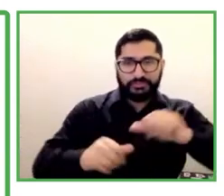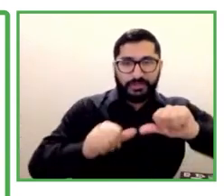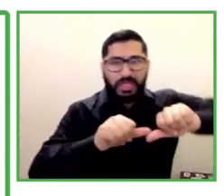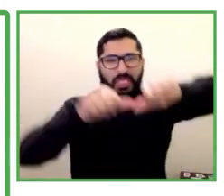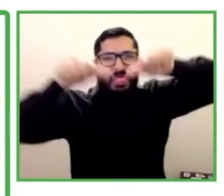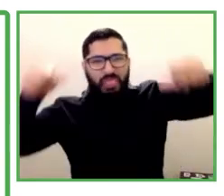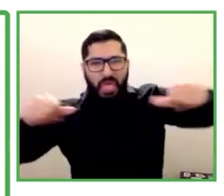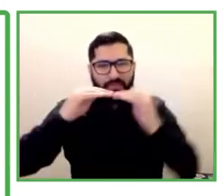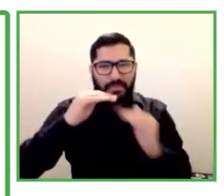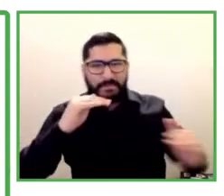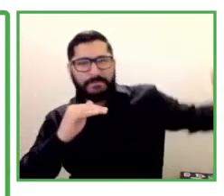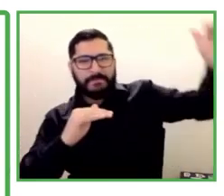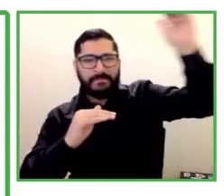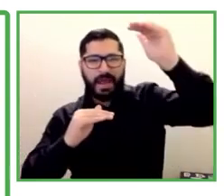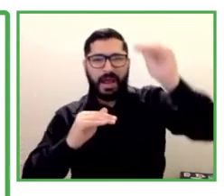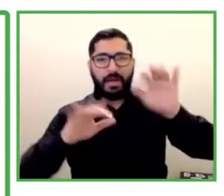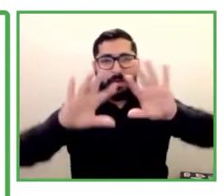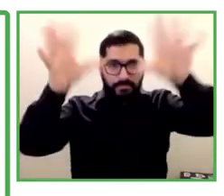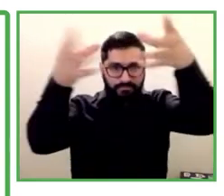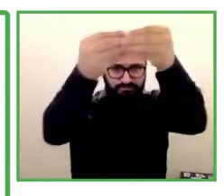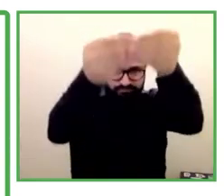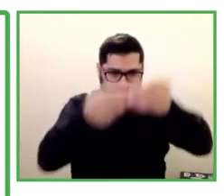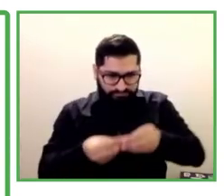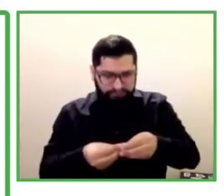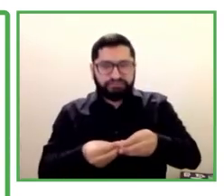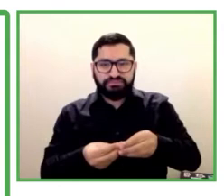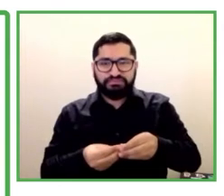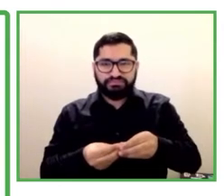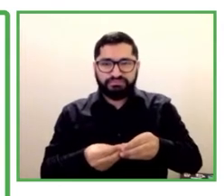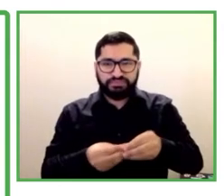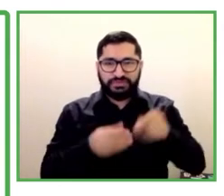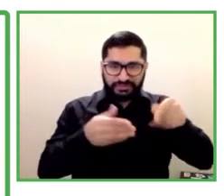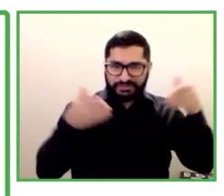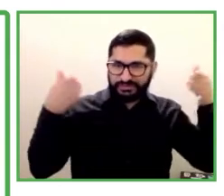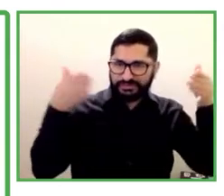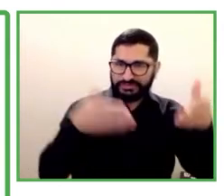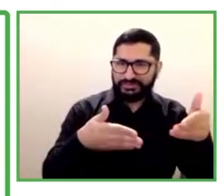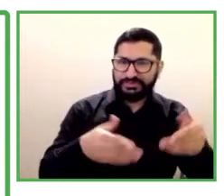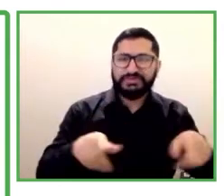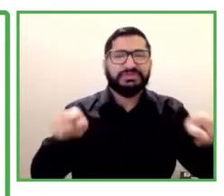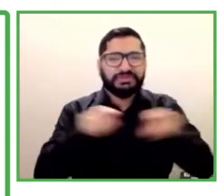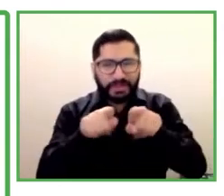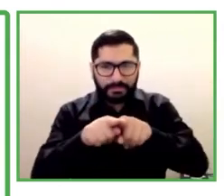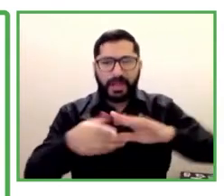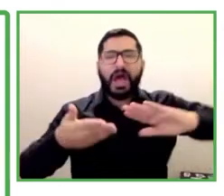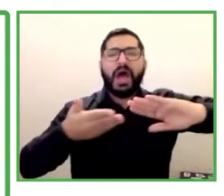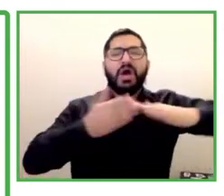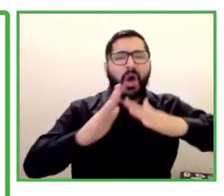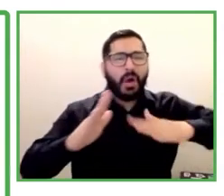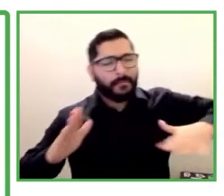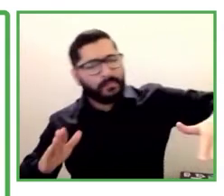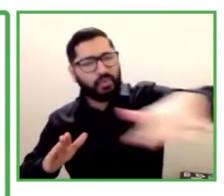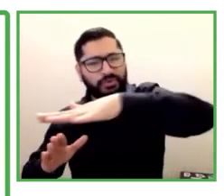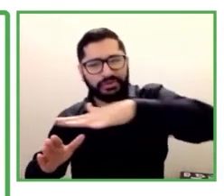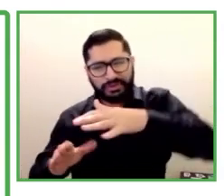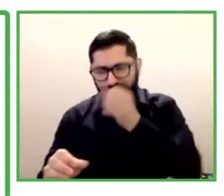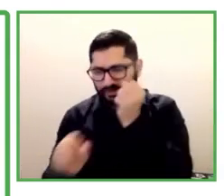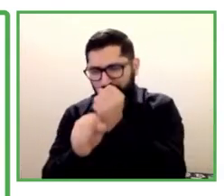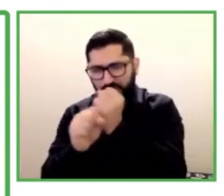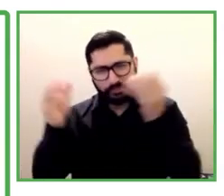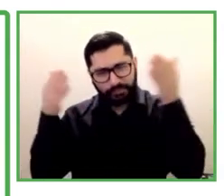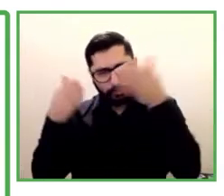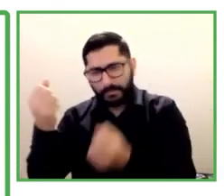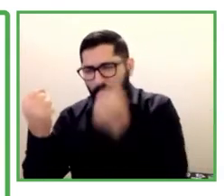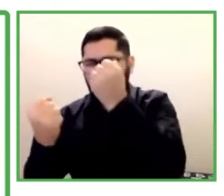masivo que ha tenido esto sobre la comunidad, trabajamos con más de 200 corporaciones, incluso esa puede ser la